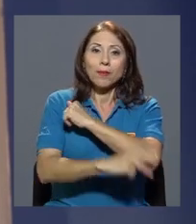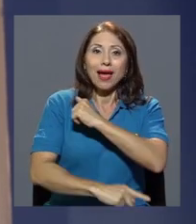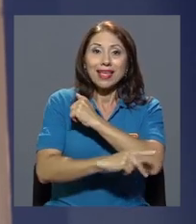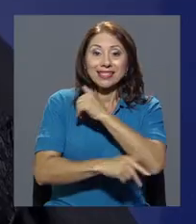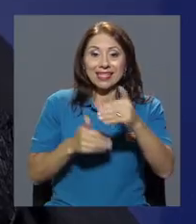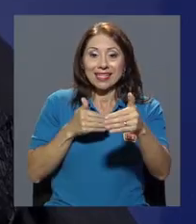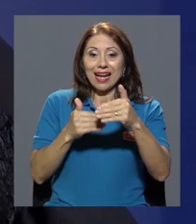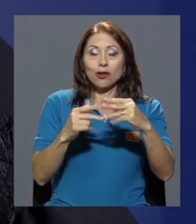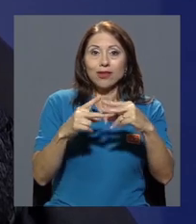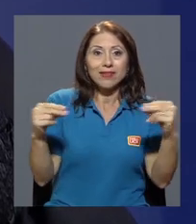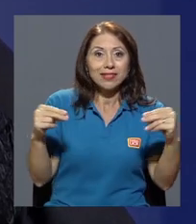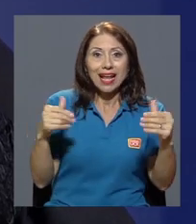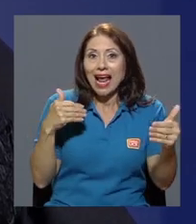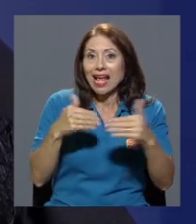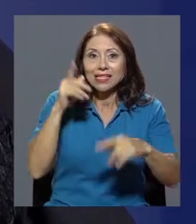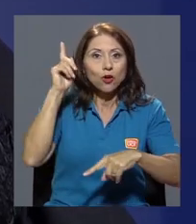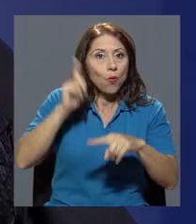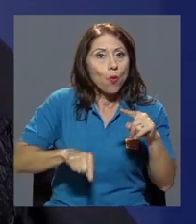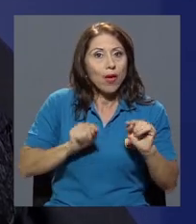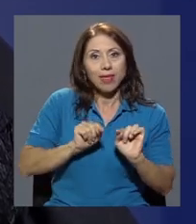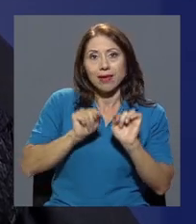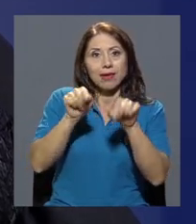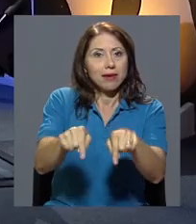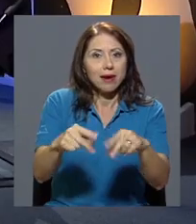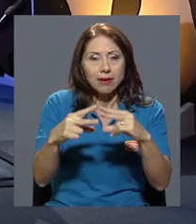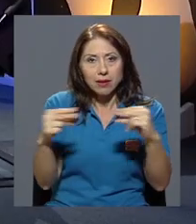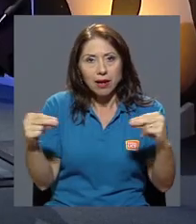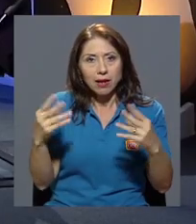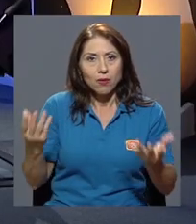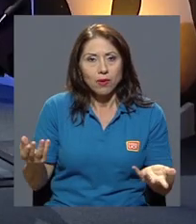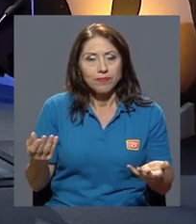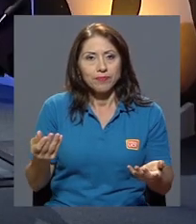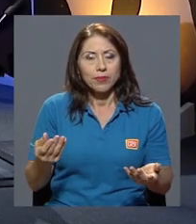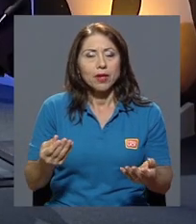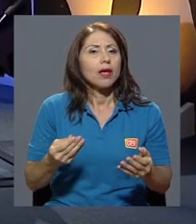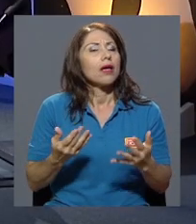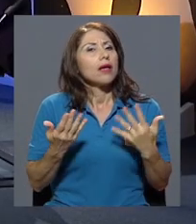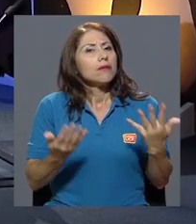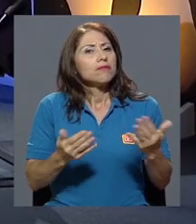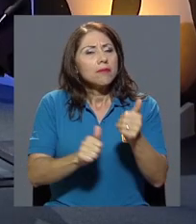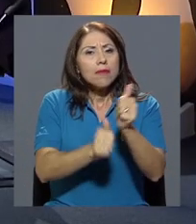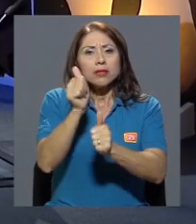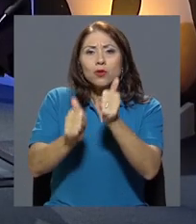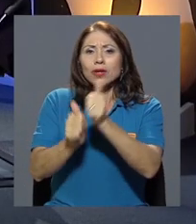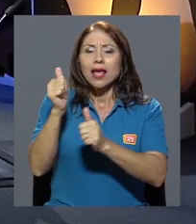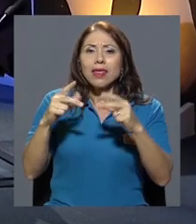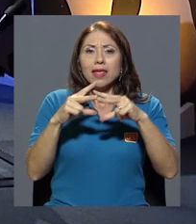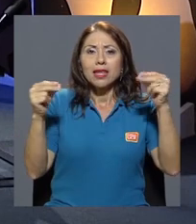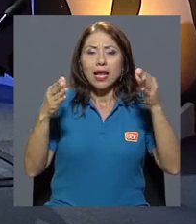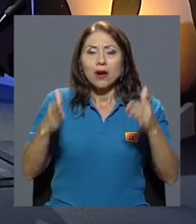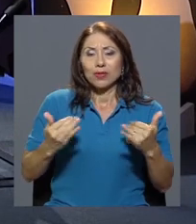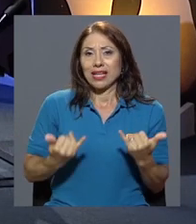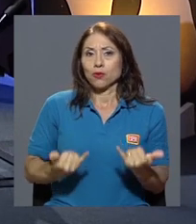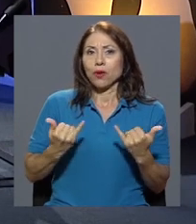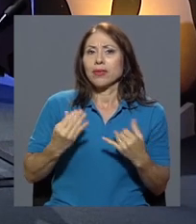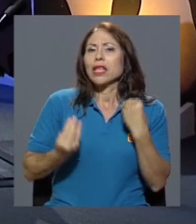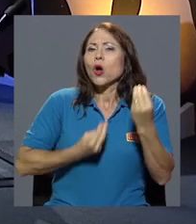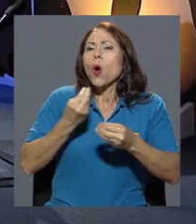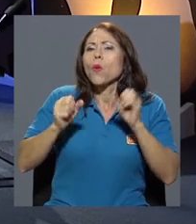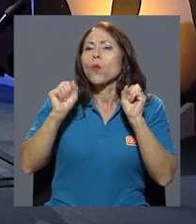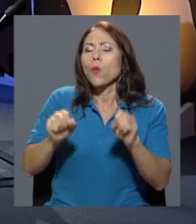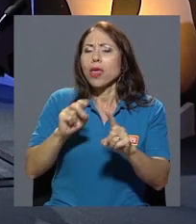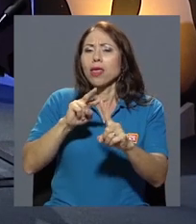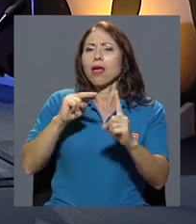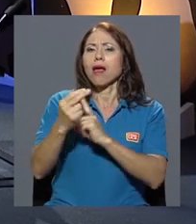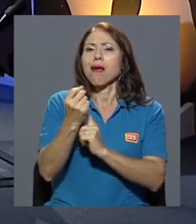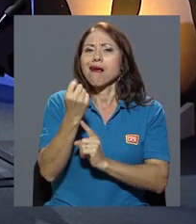no pueden viajar a Nicaragua. ¿cómo puede leer la mayoría de nicaragüenses hoy su realidad? Porque